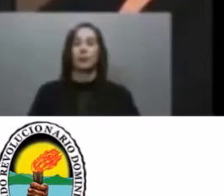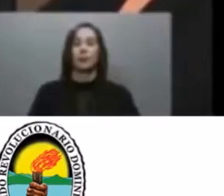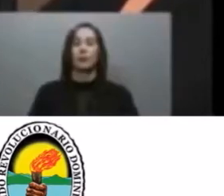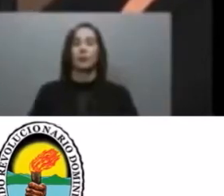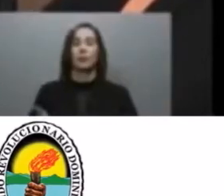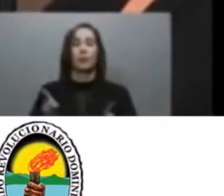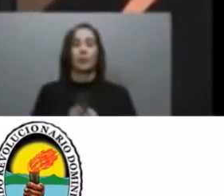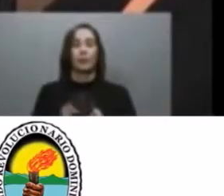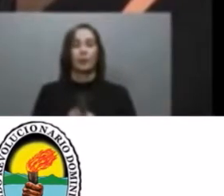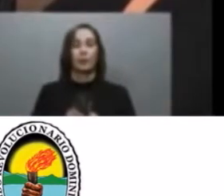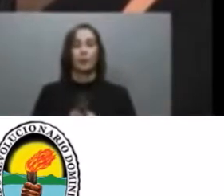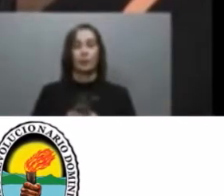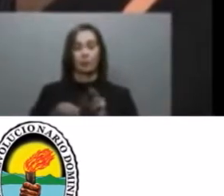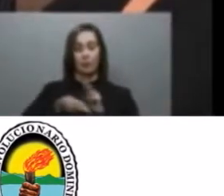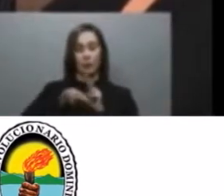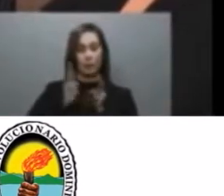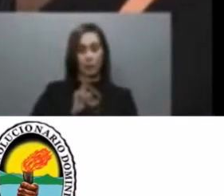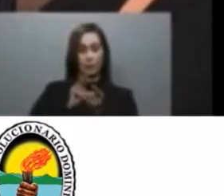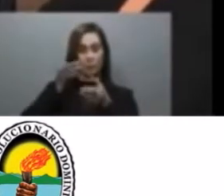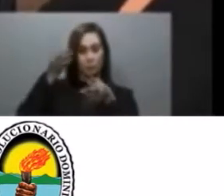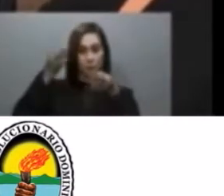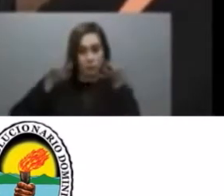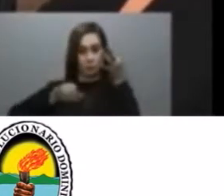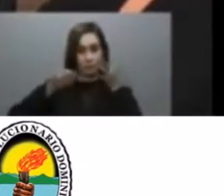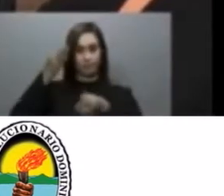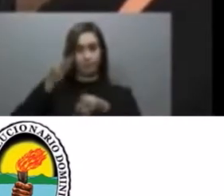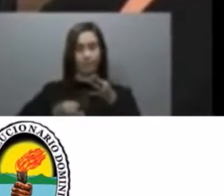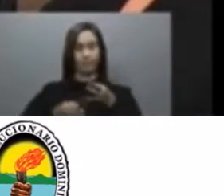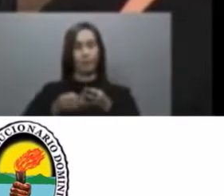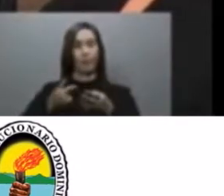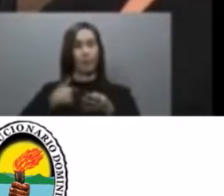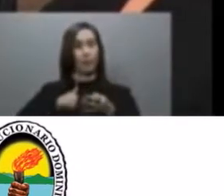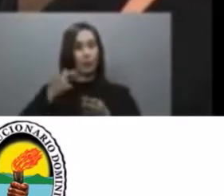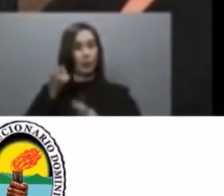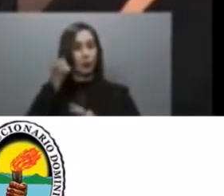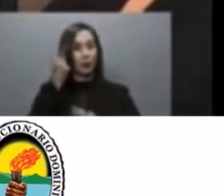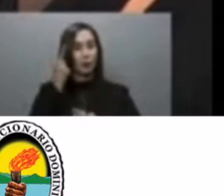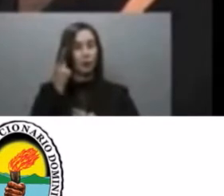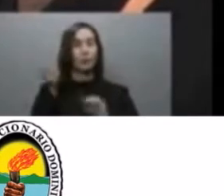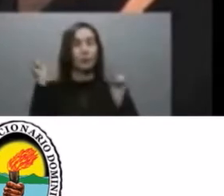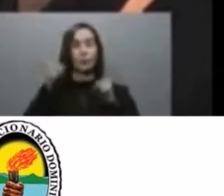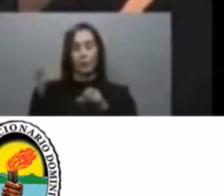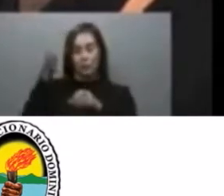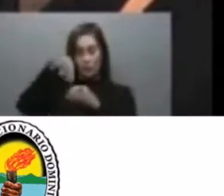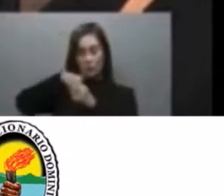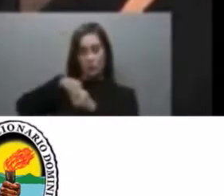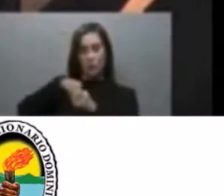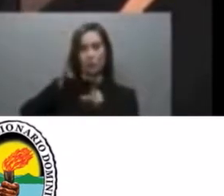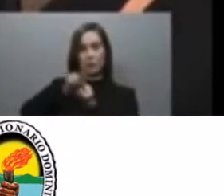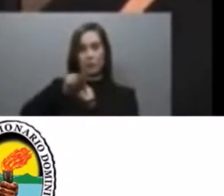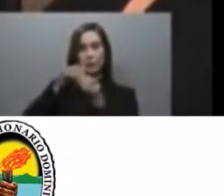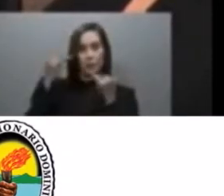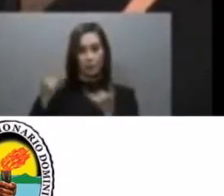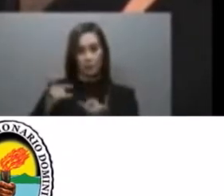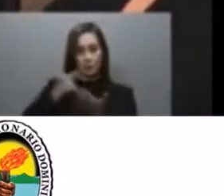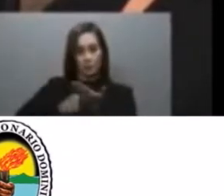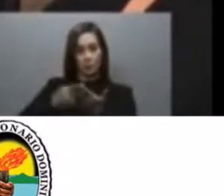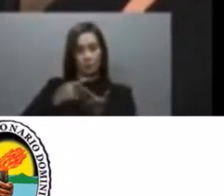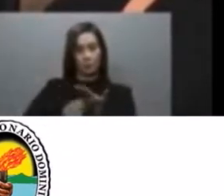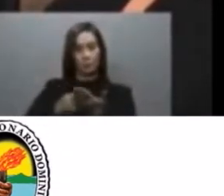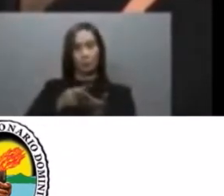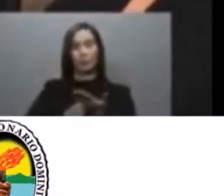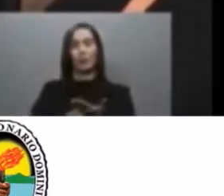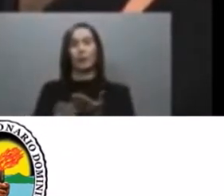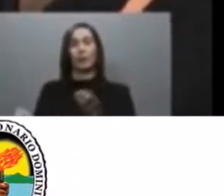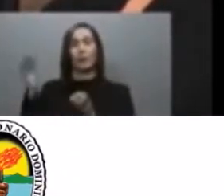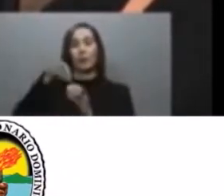Con relación a la reforma policial, entiendo que podría incluirse en este diálogo agregando la seguridad